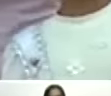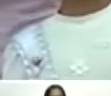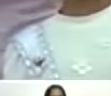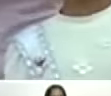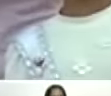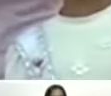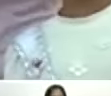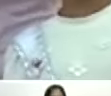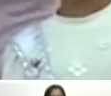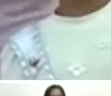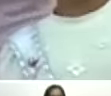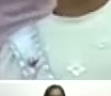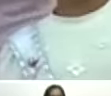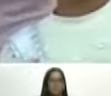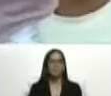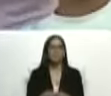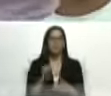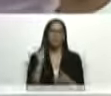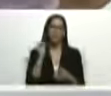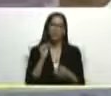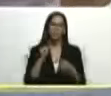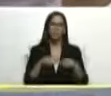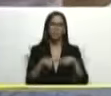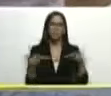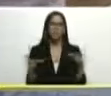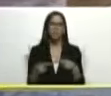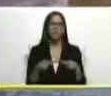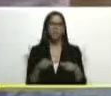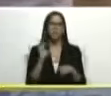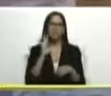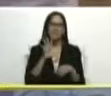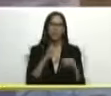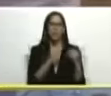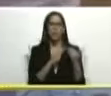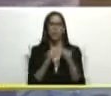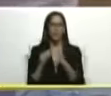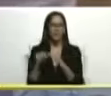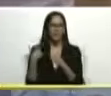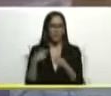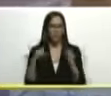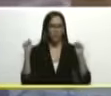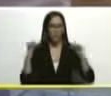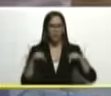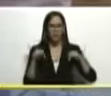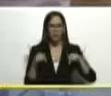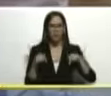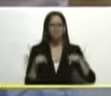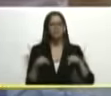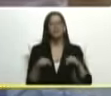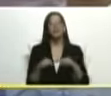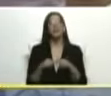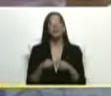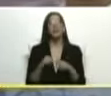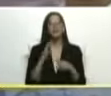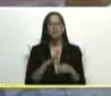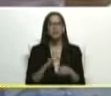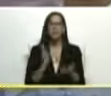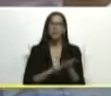punto y círculo consta de cinco comunidades que tenemos acá en Turmerito estamos